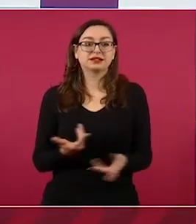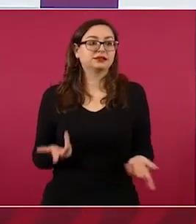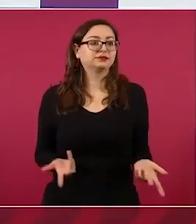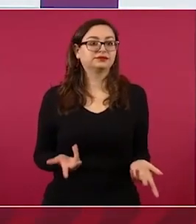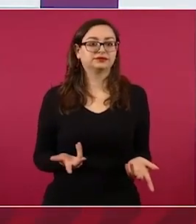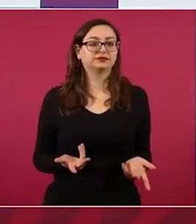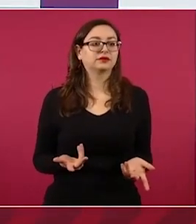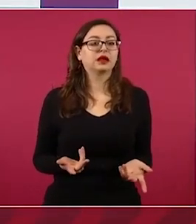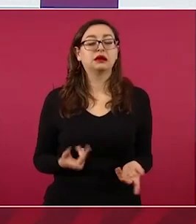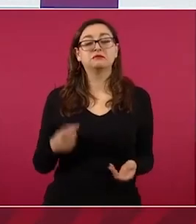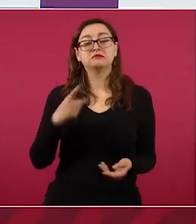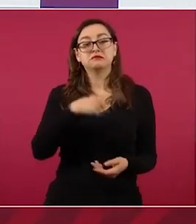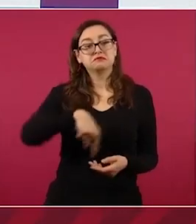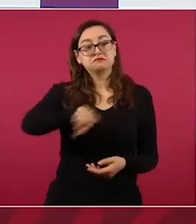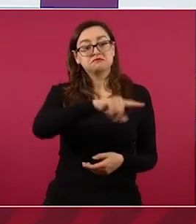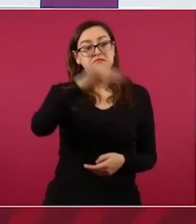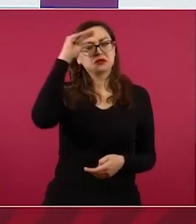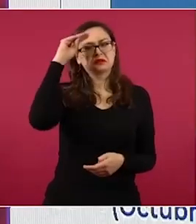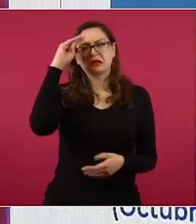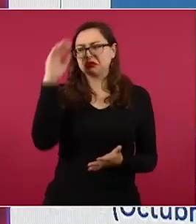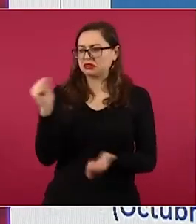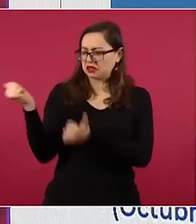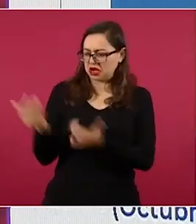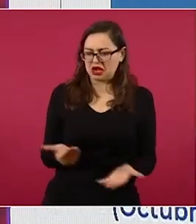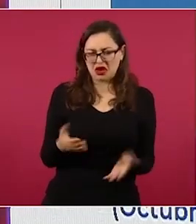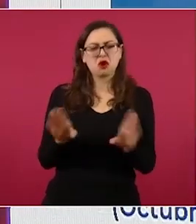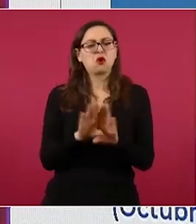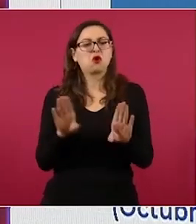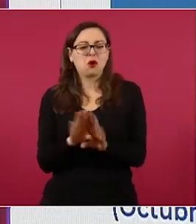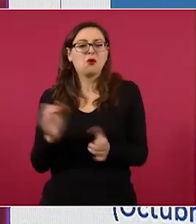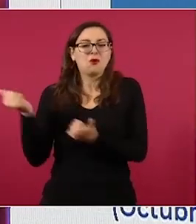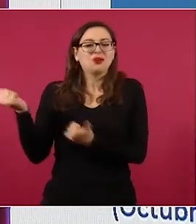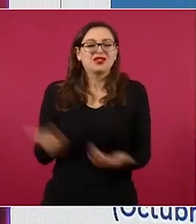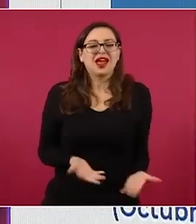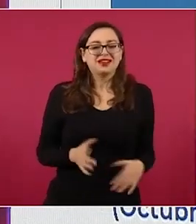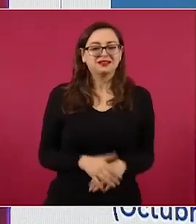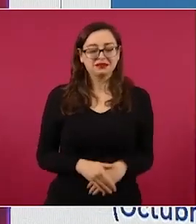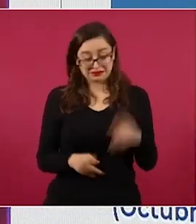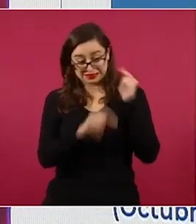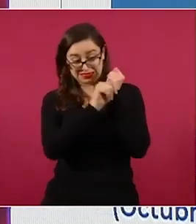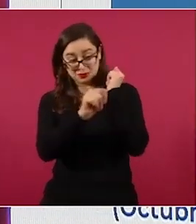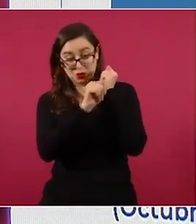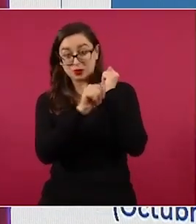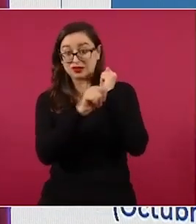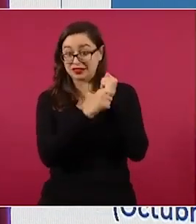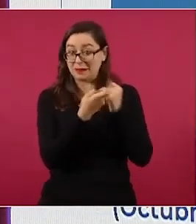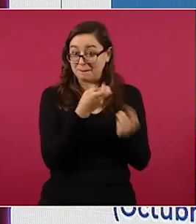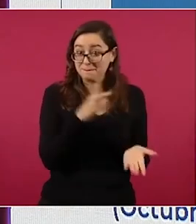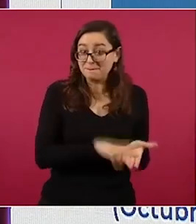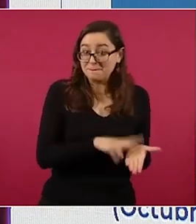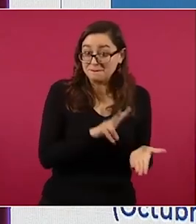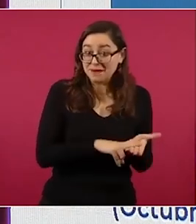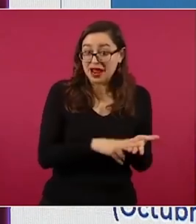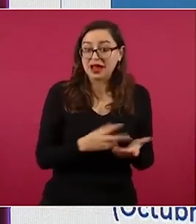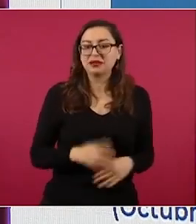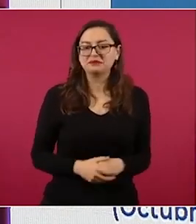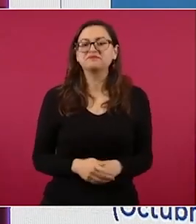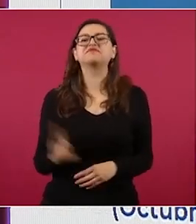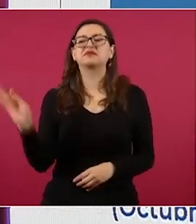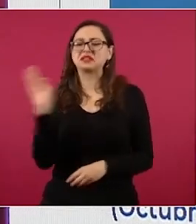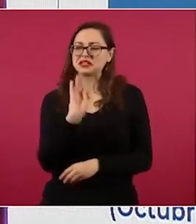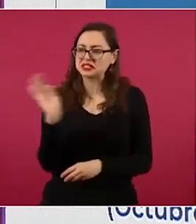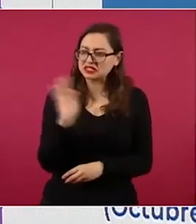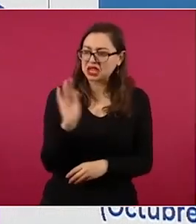lo que cuesta traer, puede ser que sea más barato,